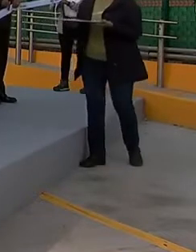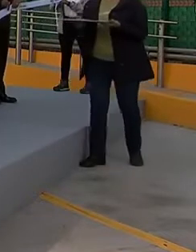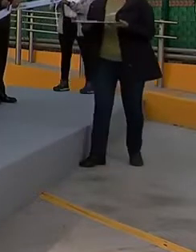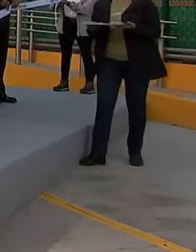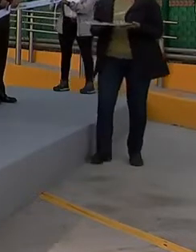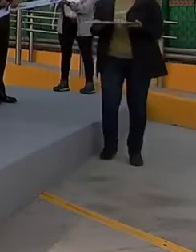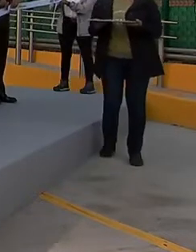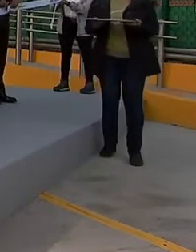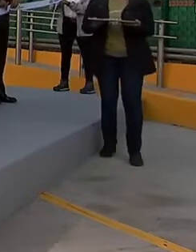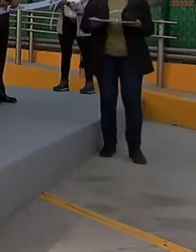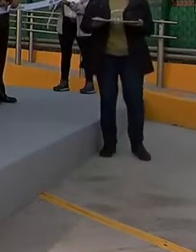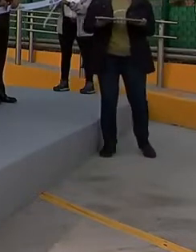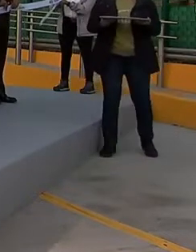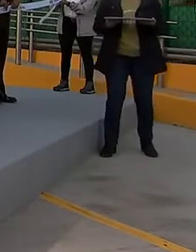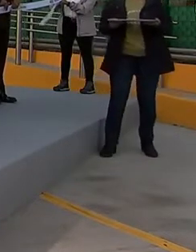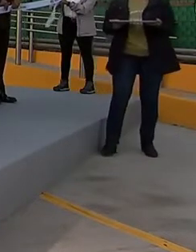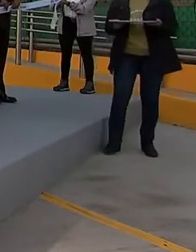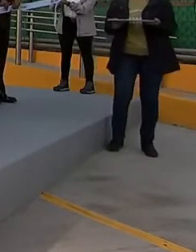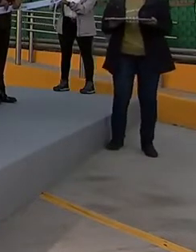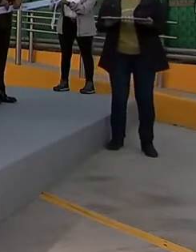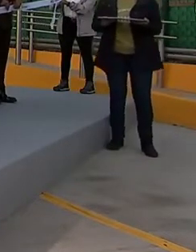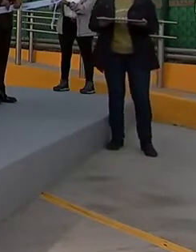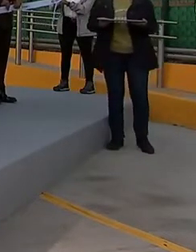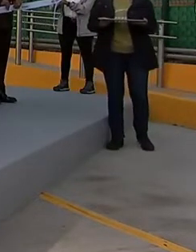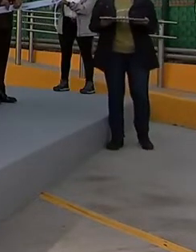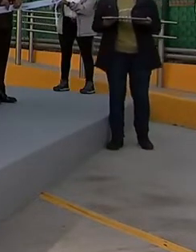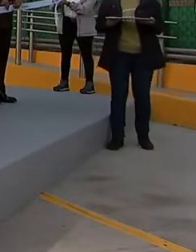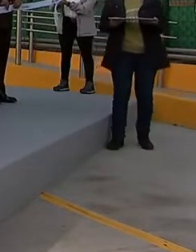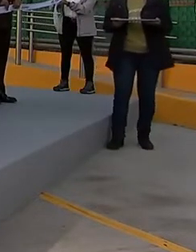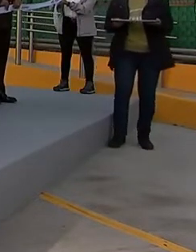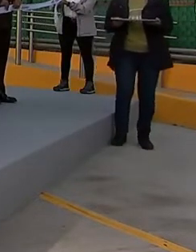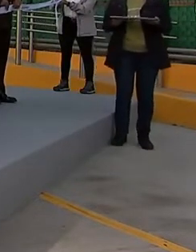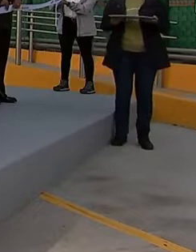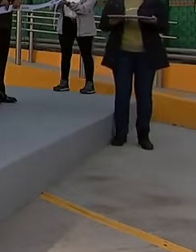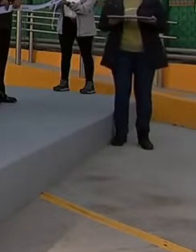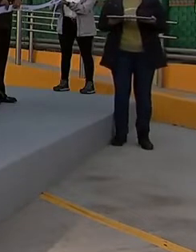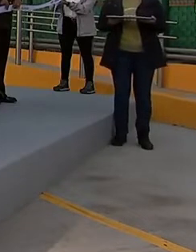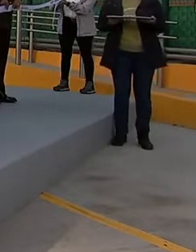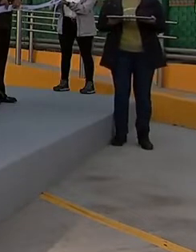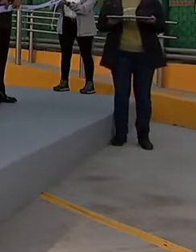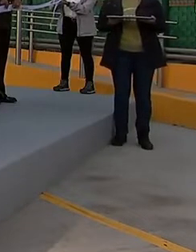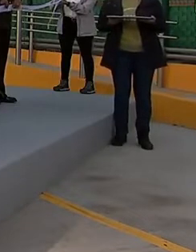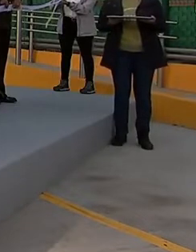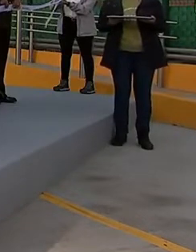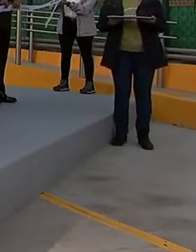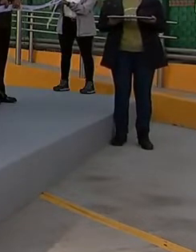¡Conchílalo! ¡Conchílalo! ¡Conchílalo!